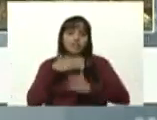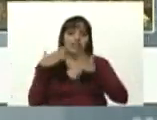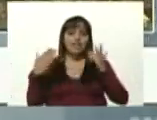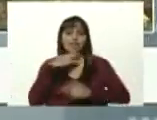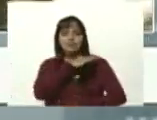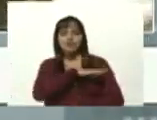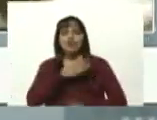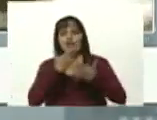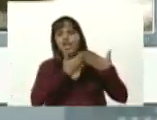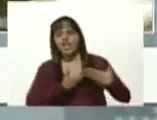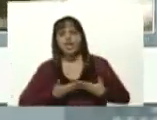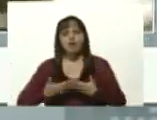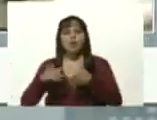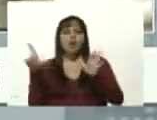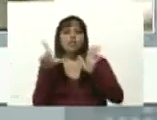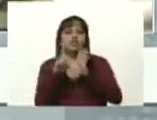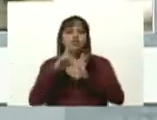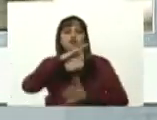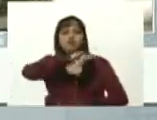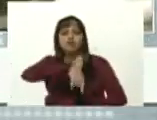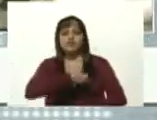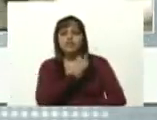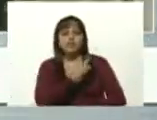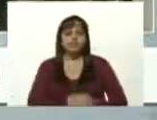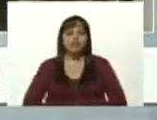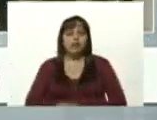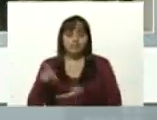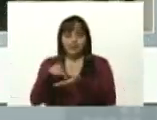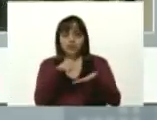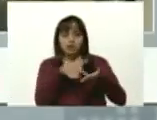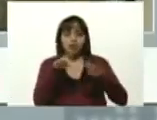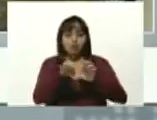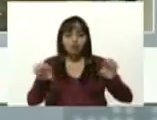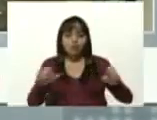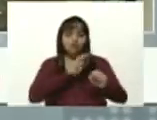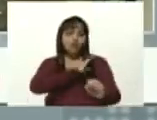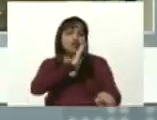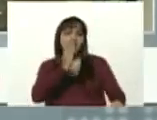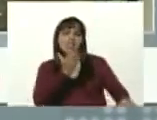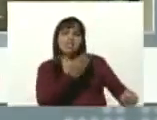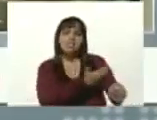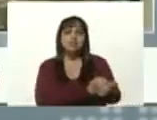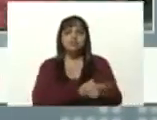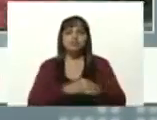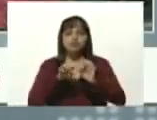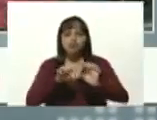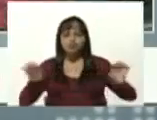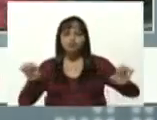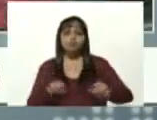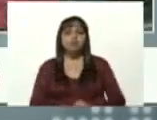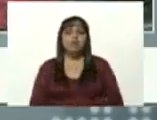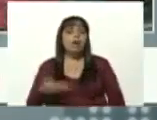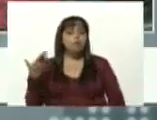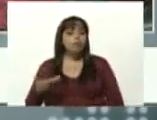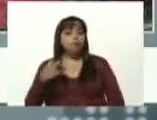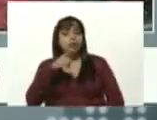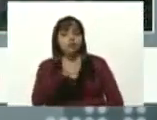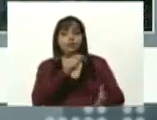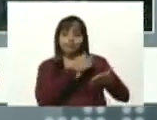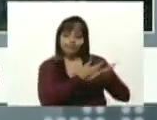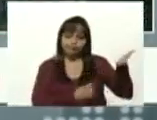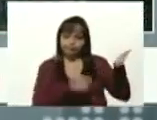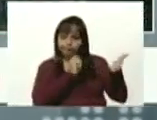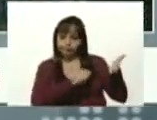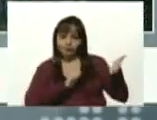liceos universidades integrando la educación fortaleciendo la educación importante este documento le he